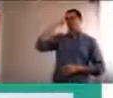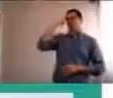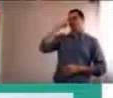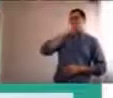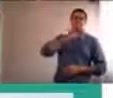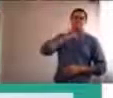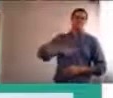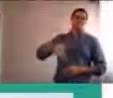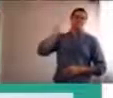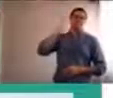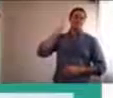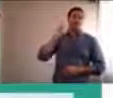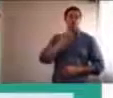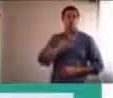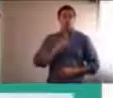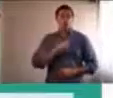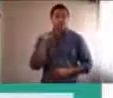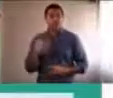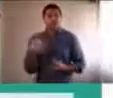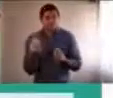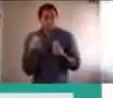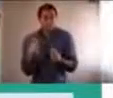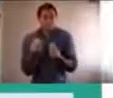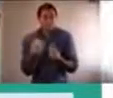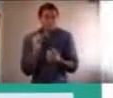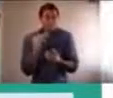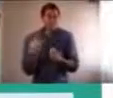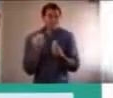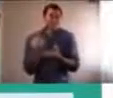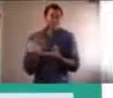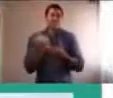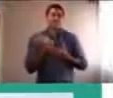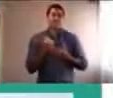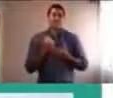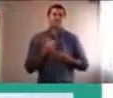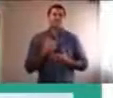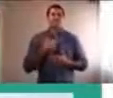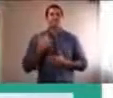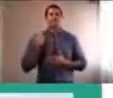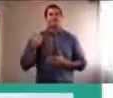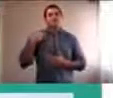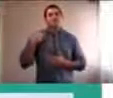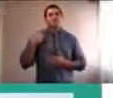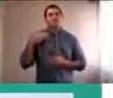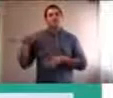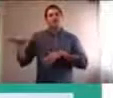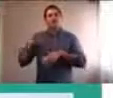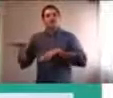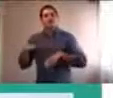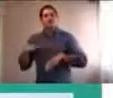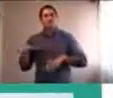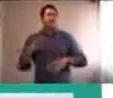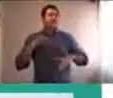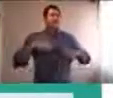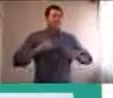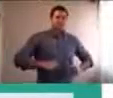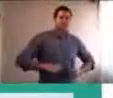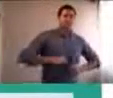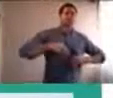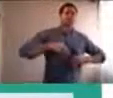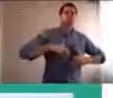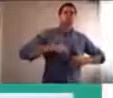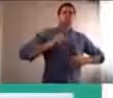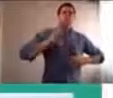no importa, en qué situación estemos, no importa, cuáles sean los recursos, que tengamos, contar hasta 10, podemos todos,